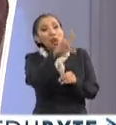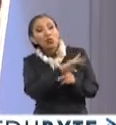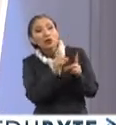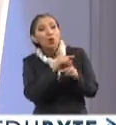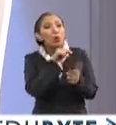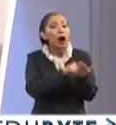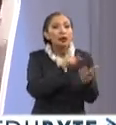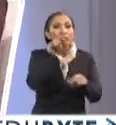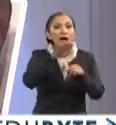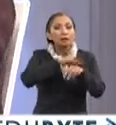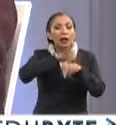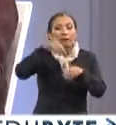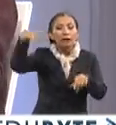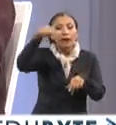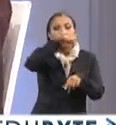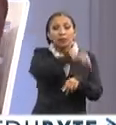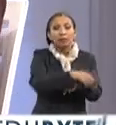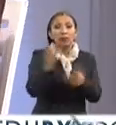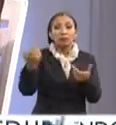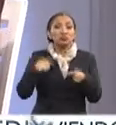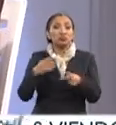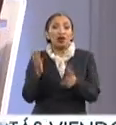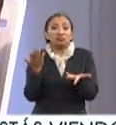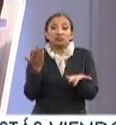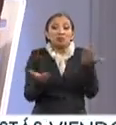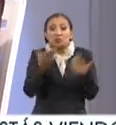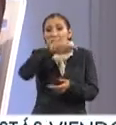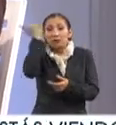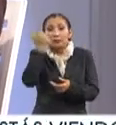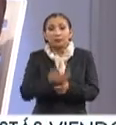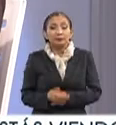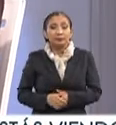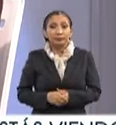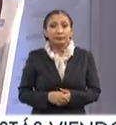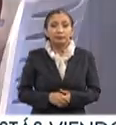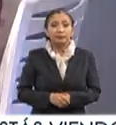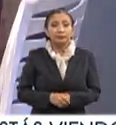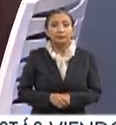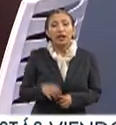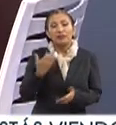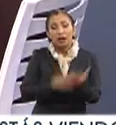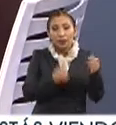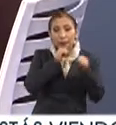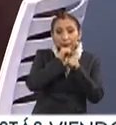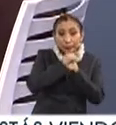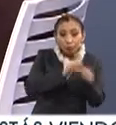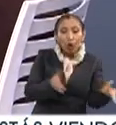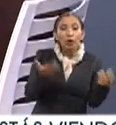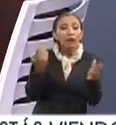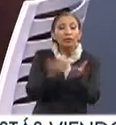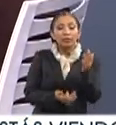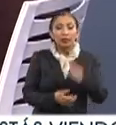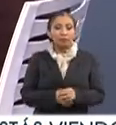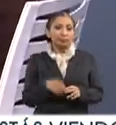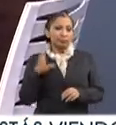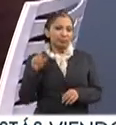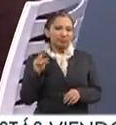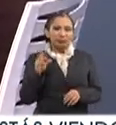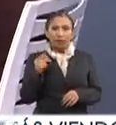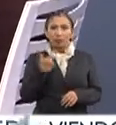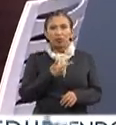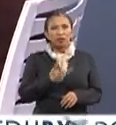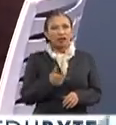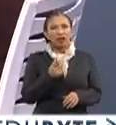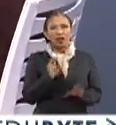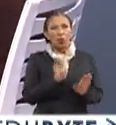éxito en festivales, pero que no seriamente conoce la gente acá. ¿Qué falta promoción, dirías tú? No, no, no me